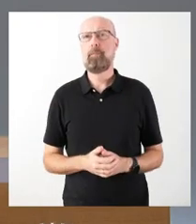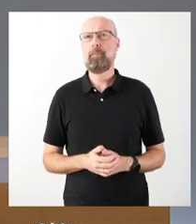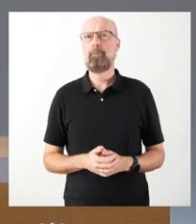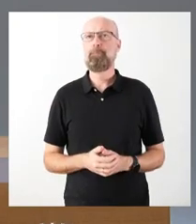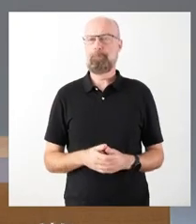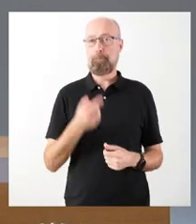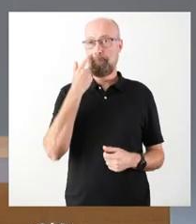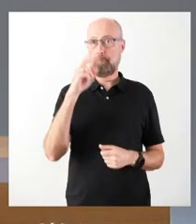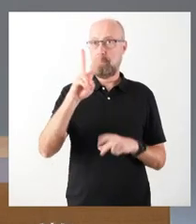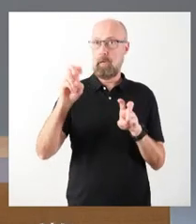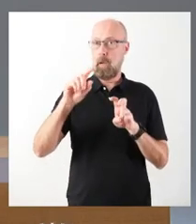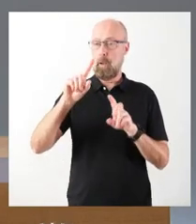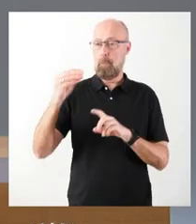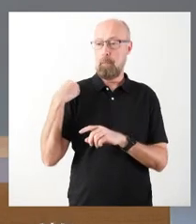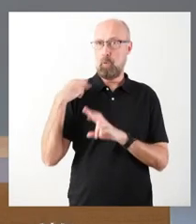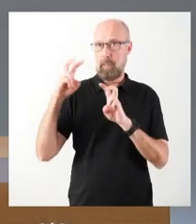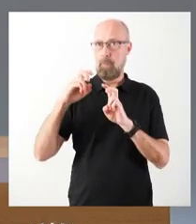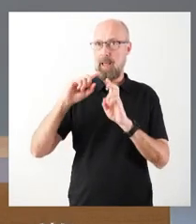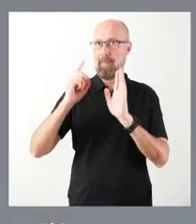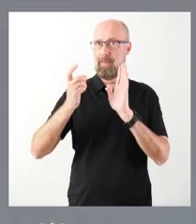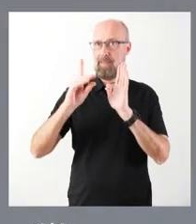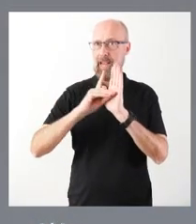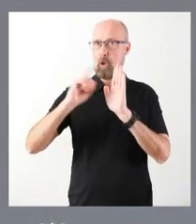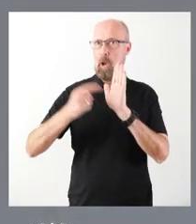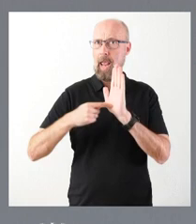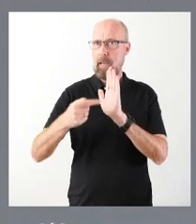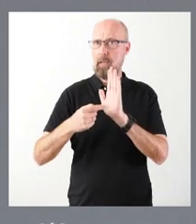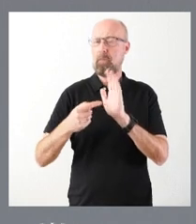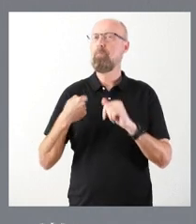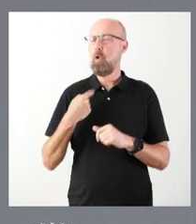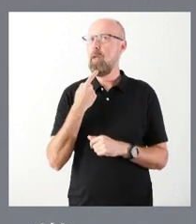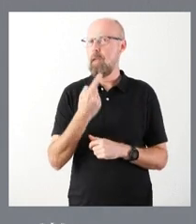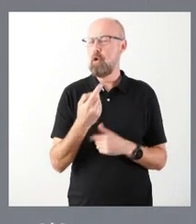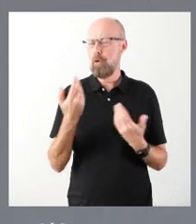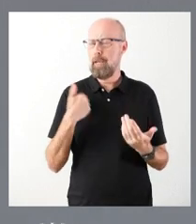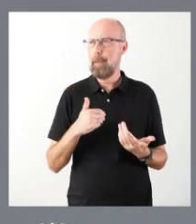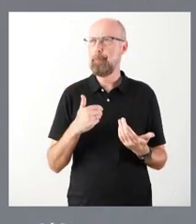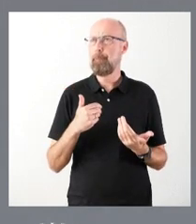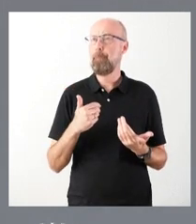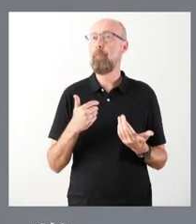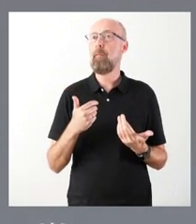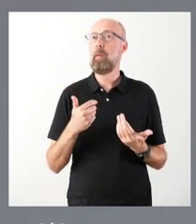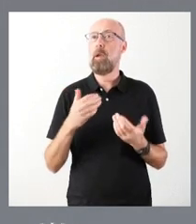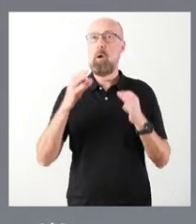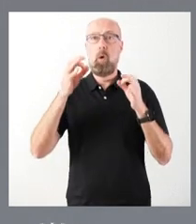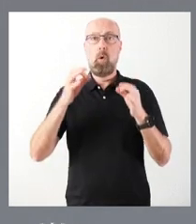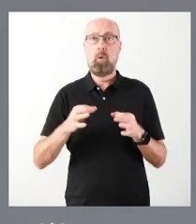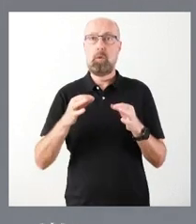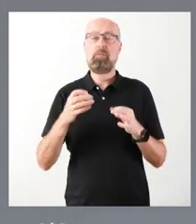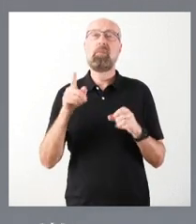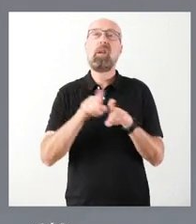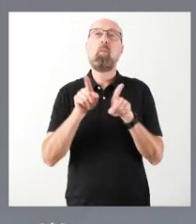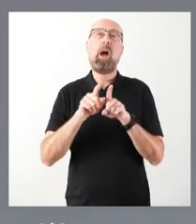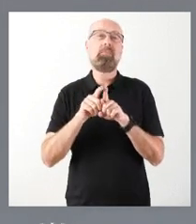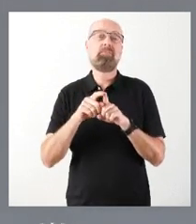que se refiere del decreto ley, fíjese que yo le he comentado que a partir de la entrada en vigor, que es una transposición,